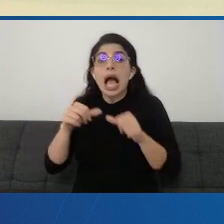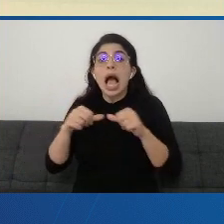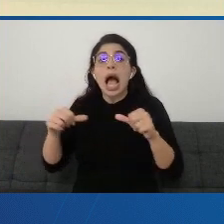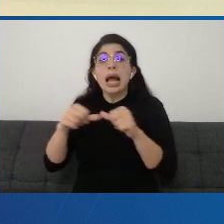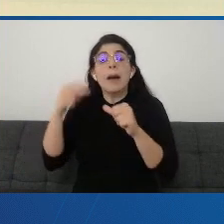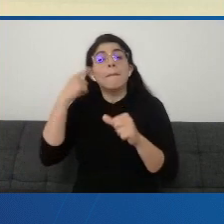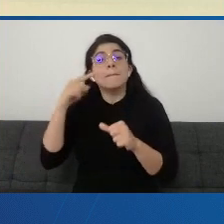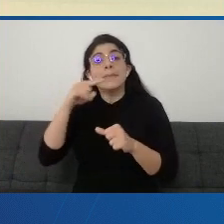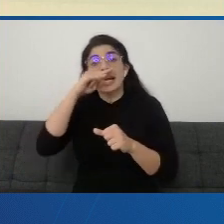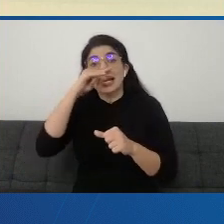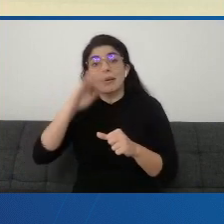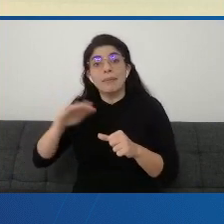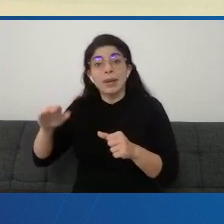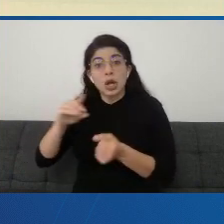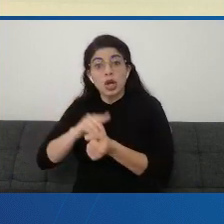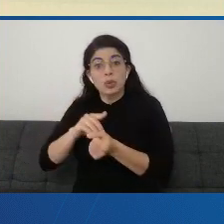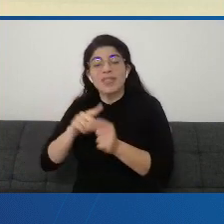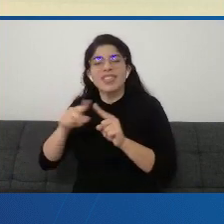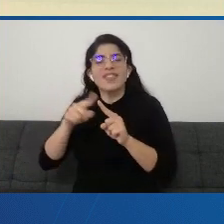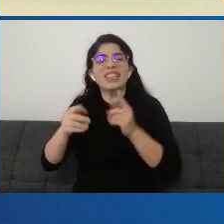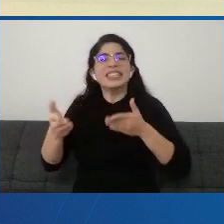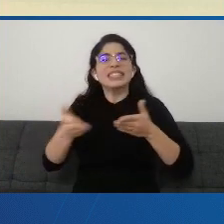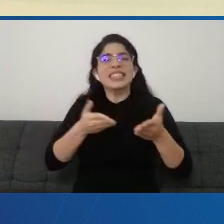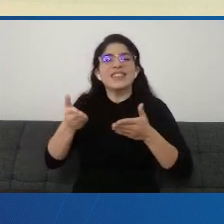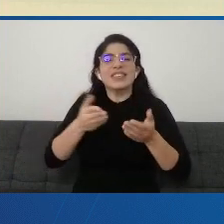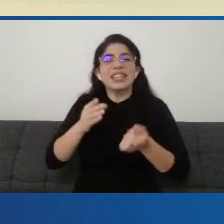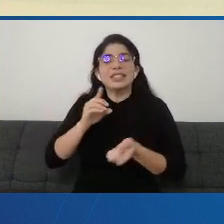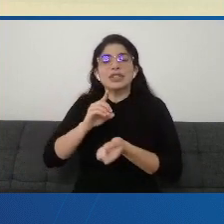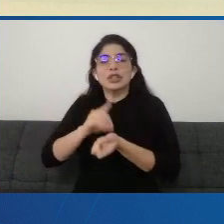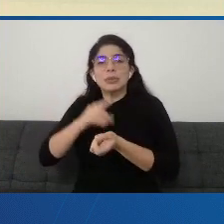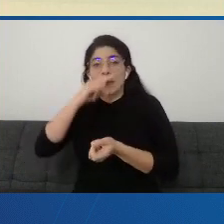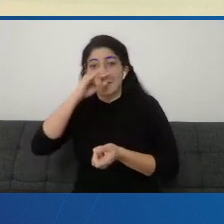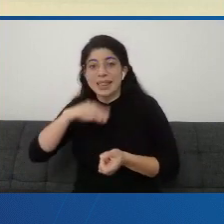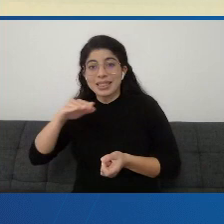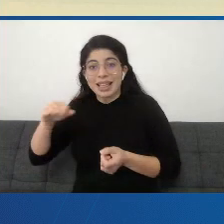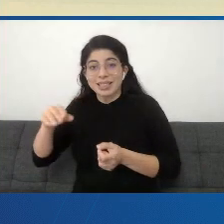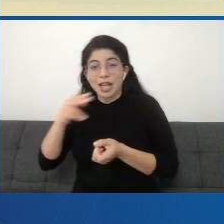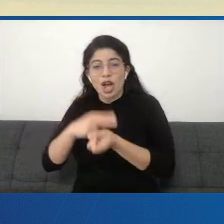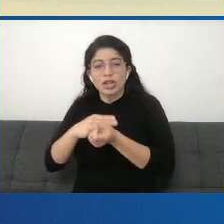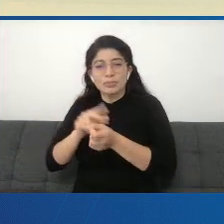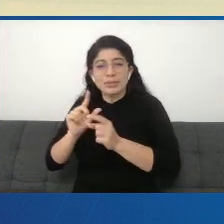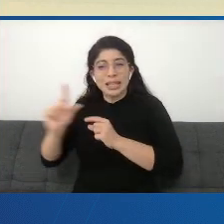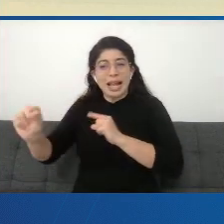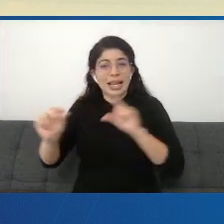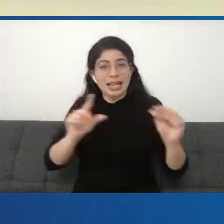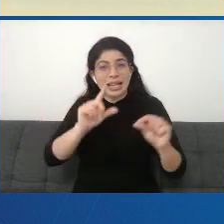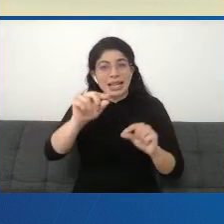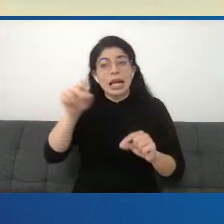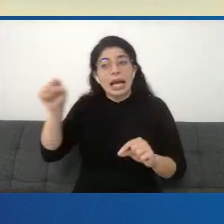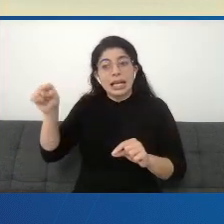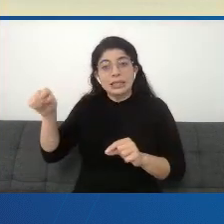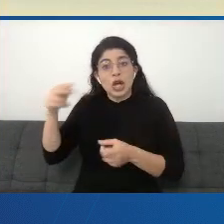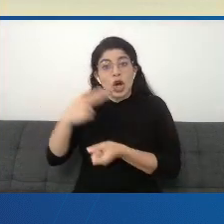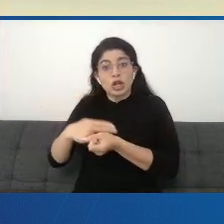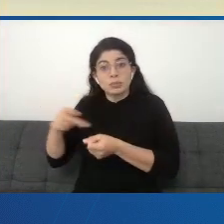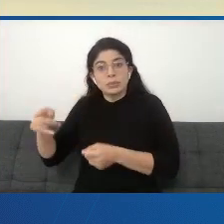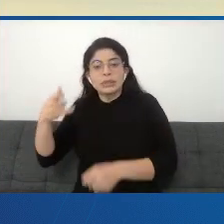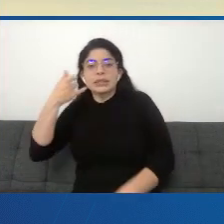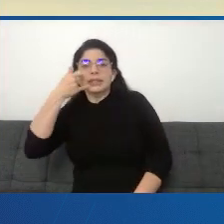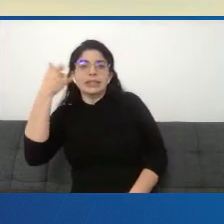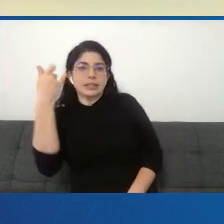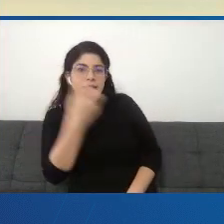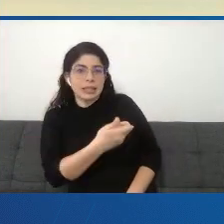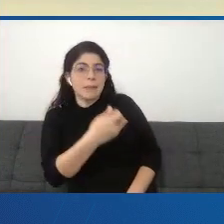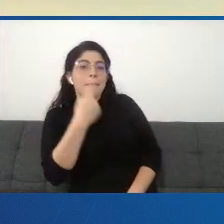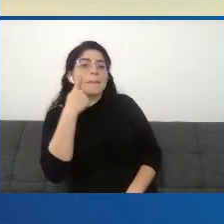diferentes servicios de pediatría de los hospitales regionales les estarán llamando para citarlos